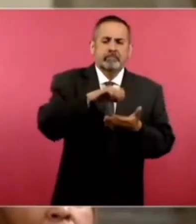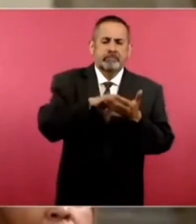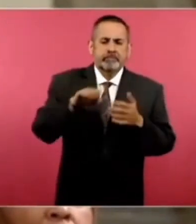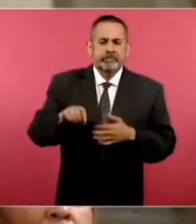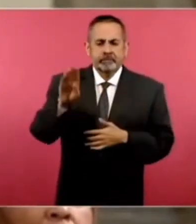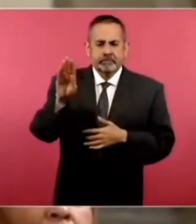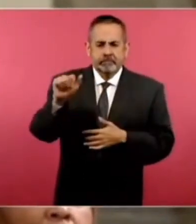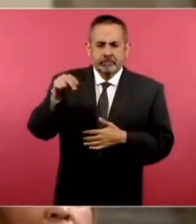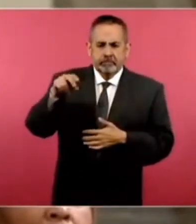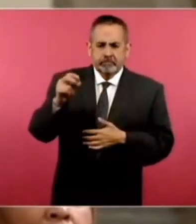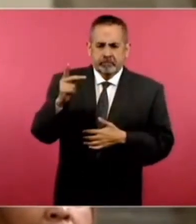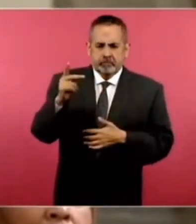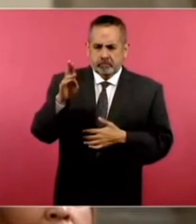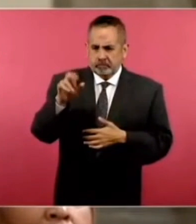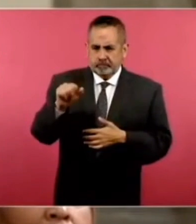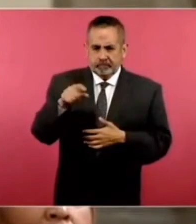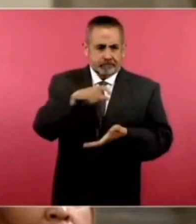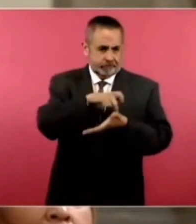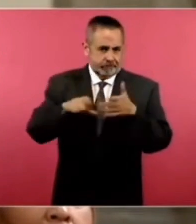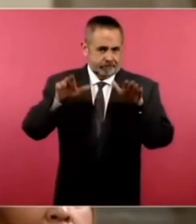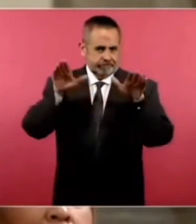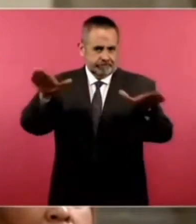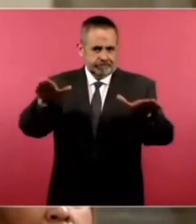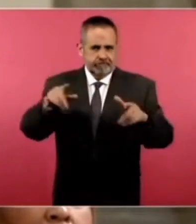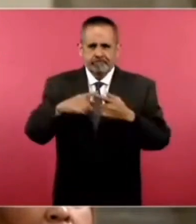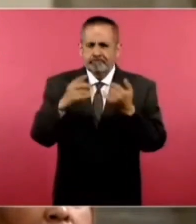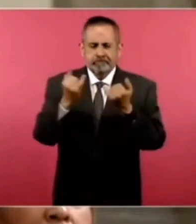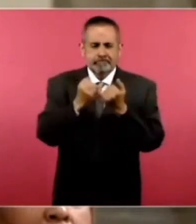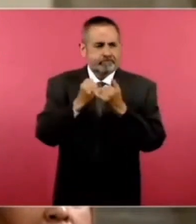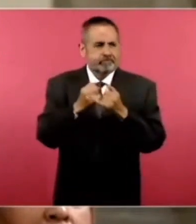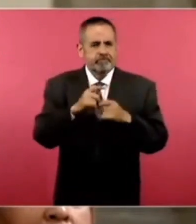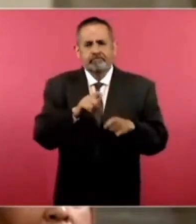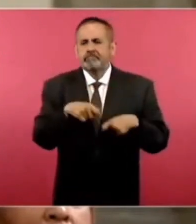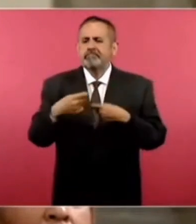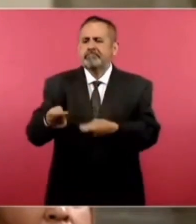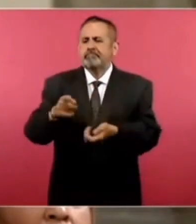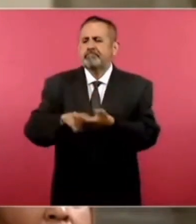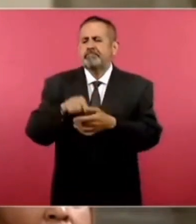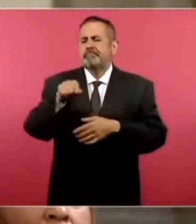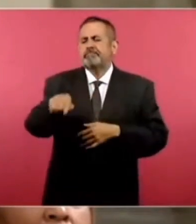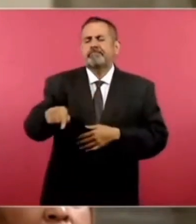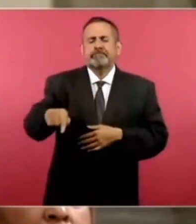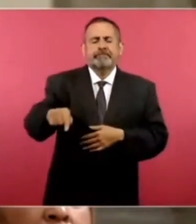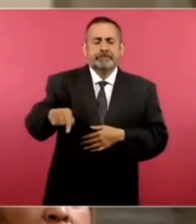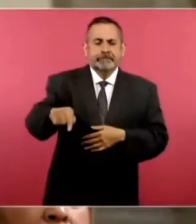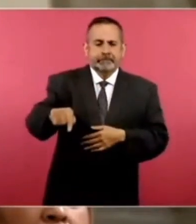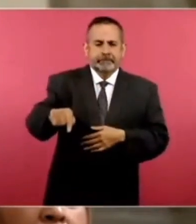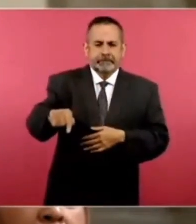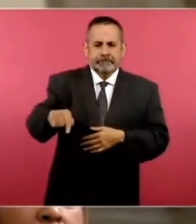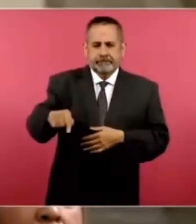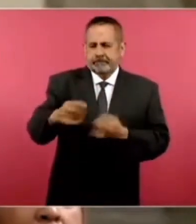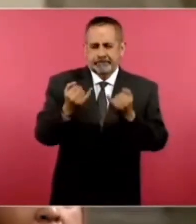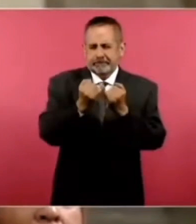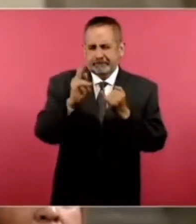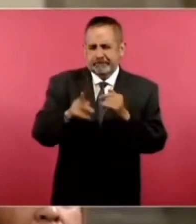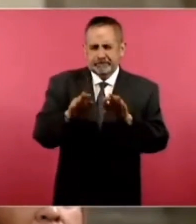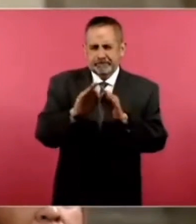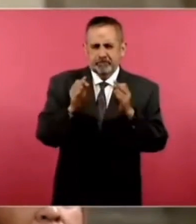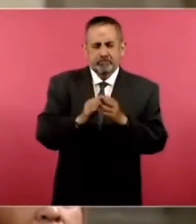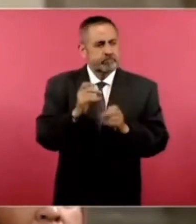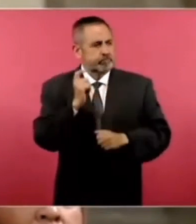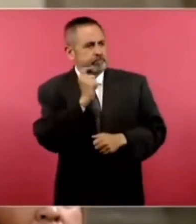compró el avión presidencial, se lo transfirió en un esquema de